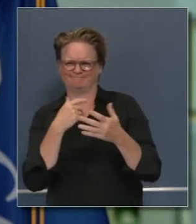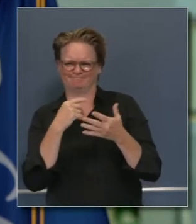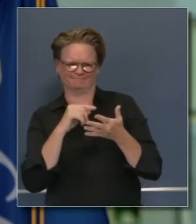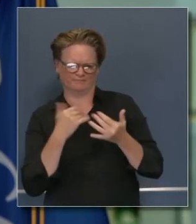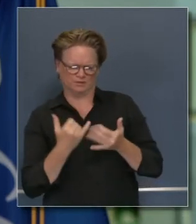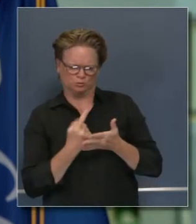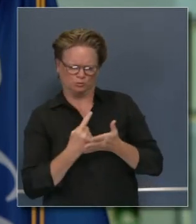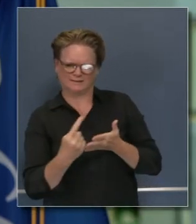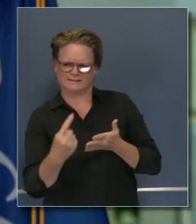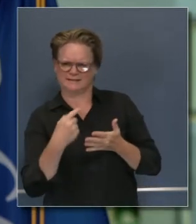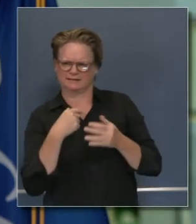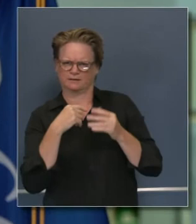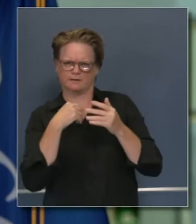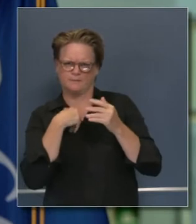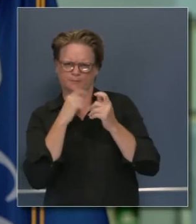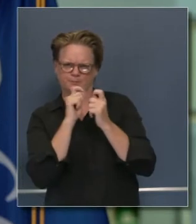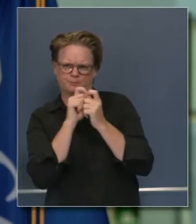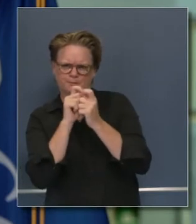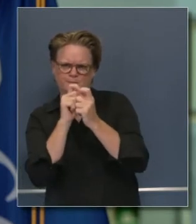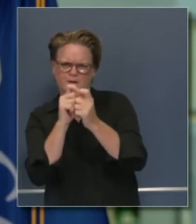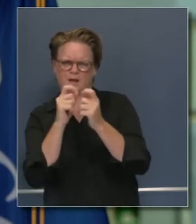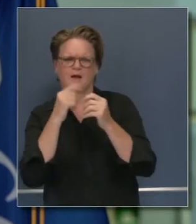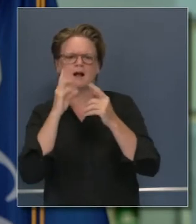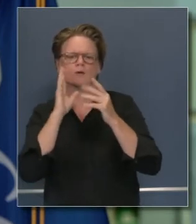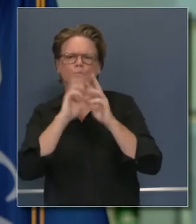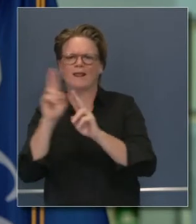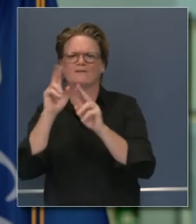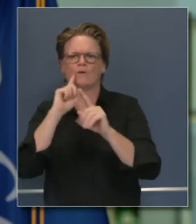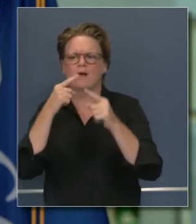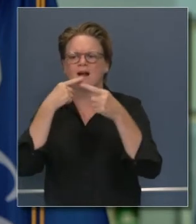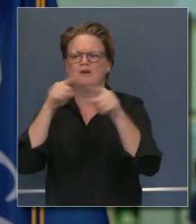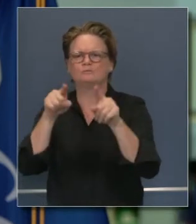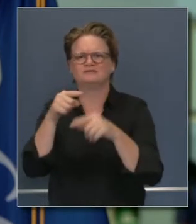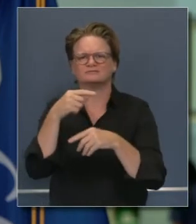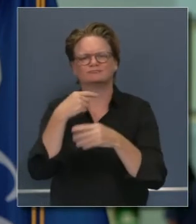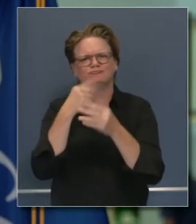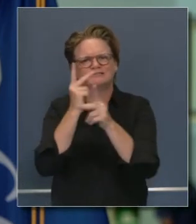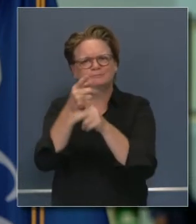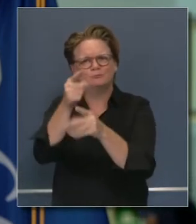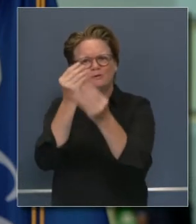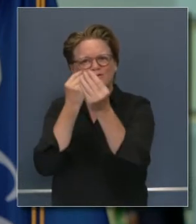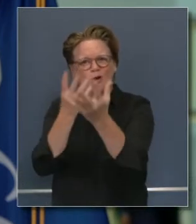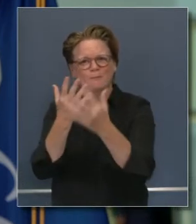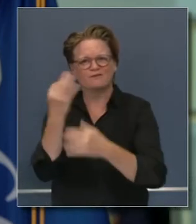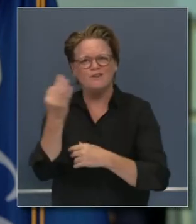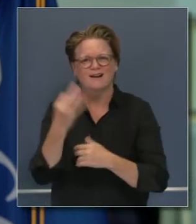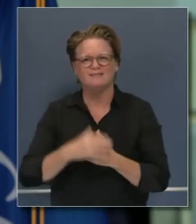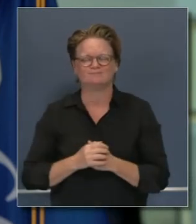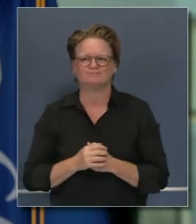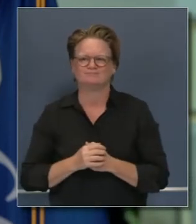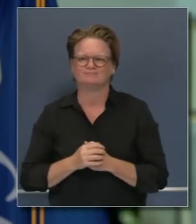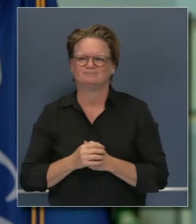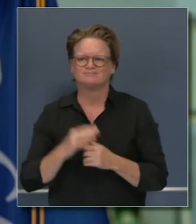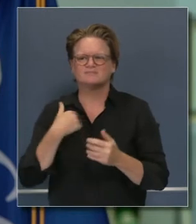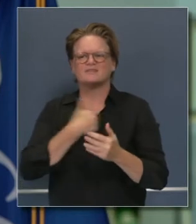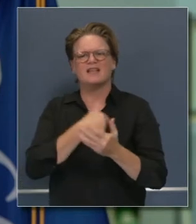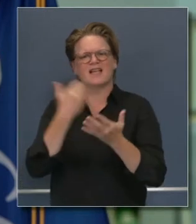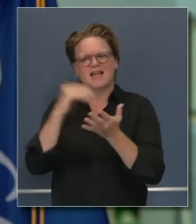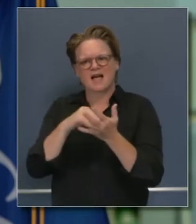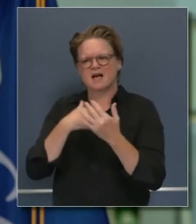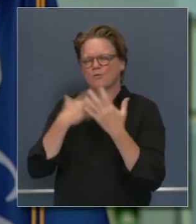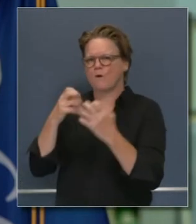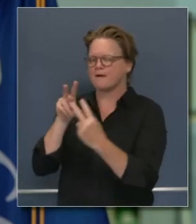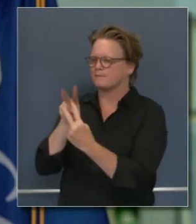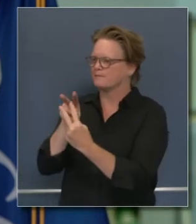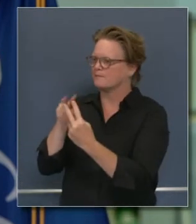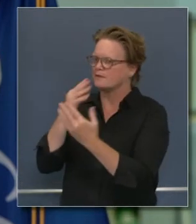hemos formado definitivamente serán muy efectivas y estamos muy agradecidos al senador y al miembro de la asamblea que